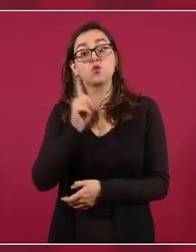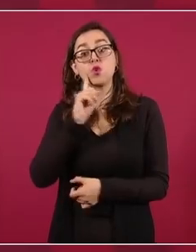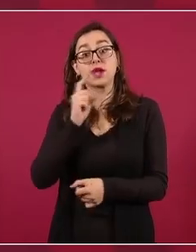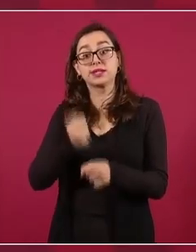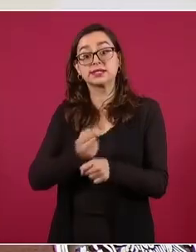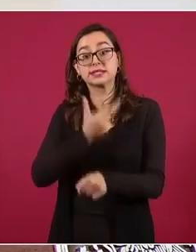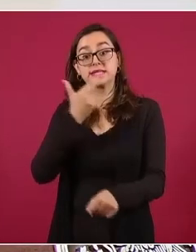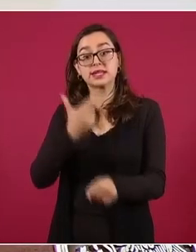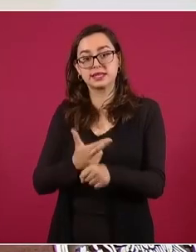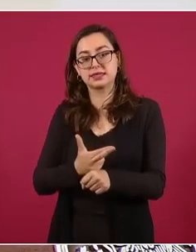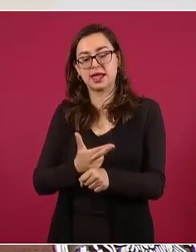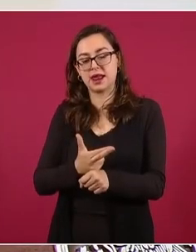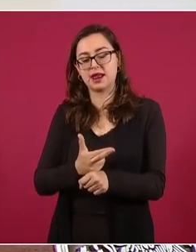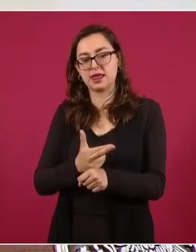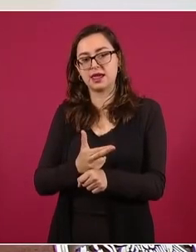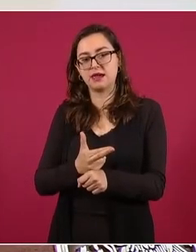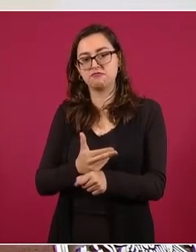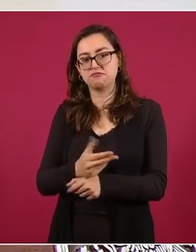Comercio.